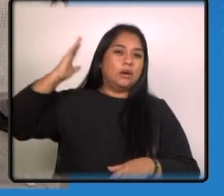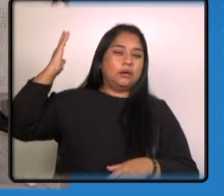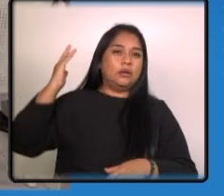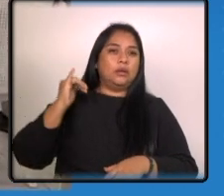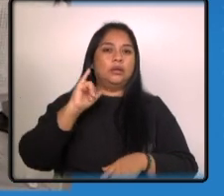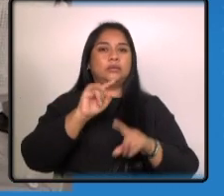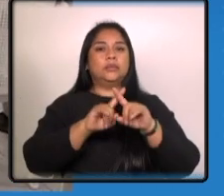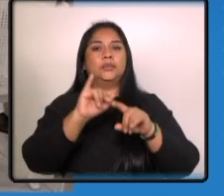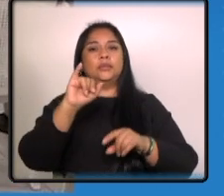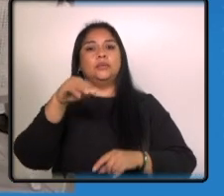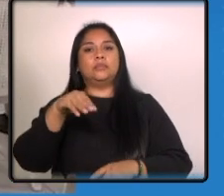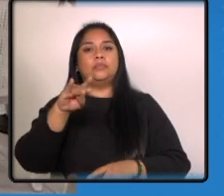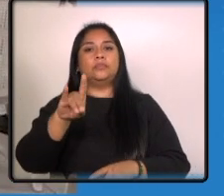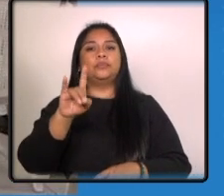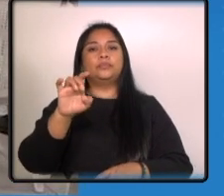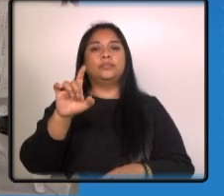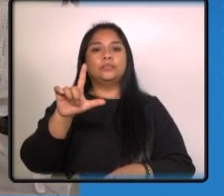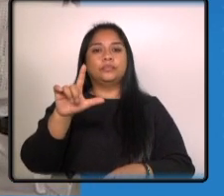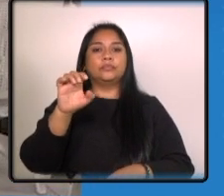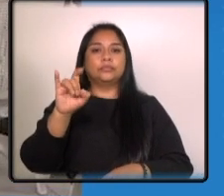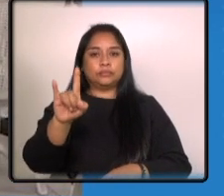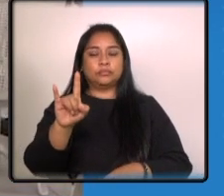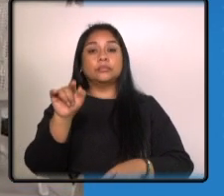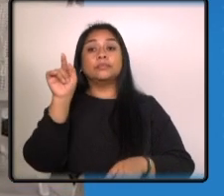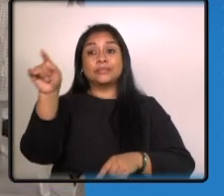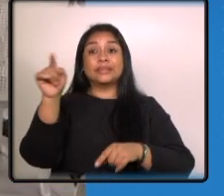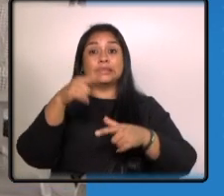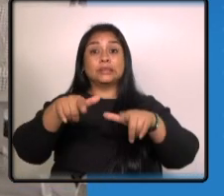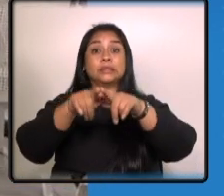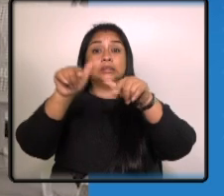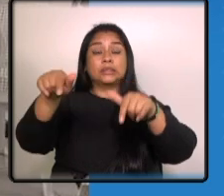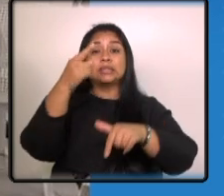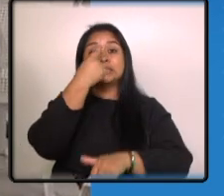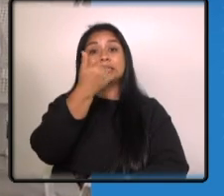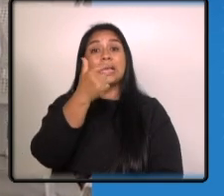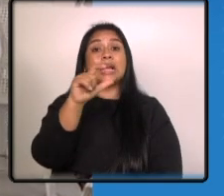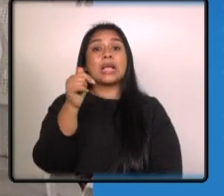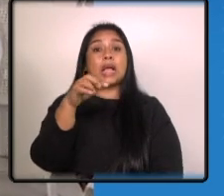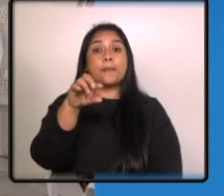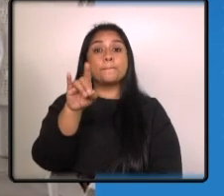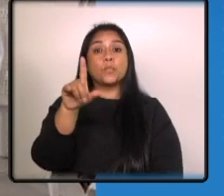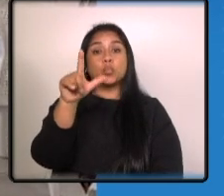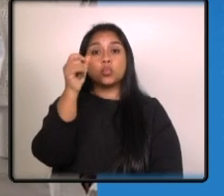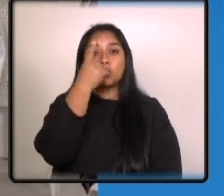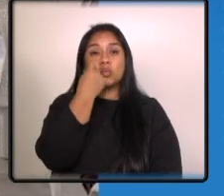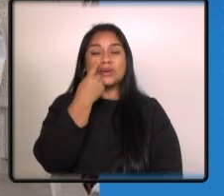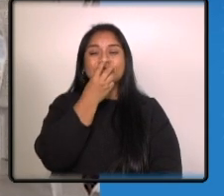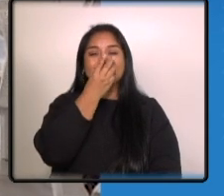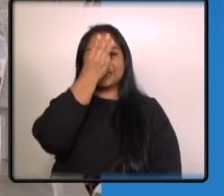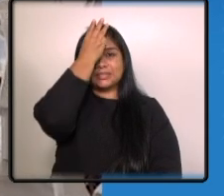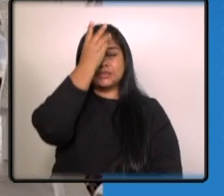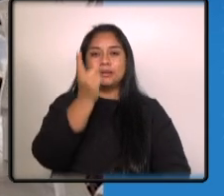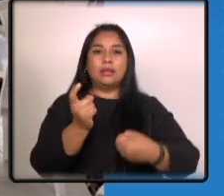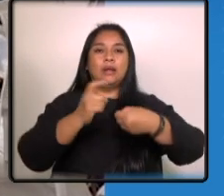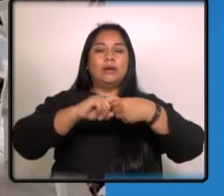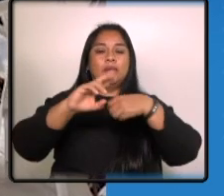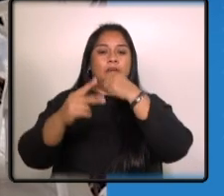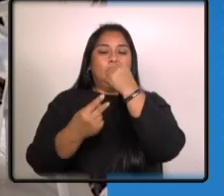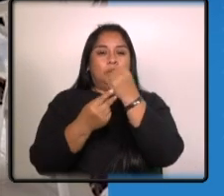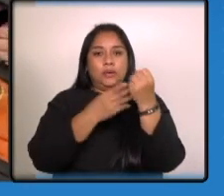Ishimuleu el encuentro se llevó a cabo en Tujal Zacapulas Quiché con la participación del viceministro de atención